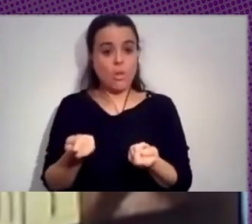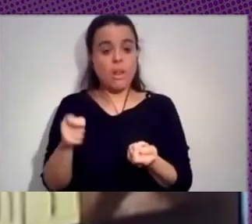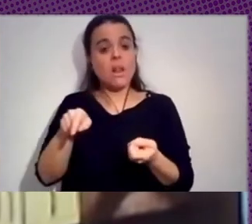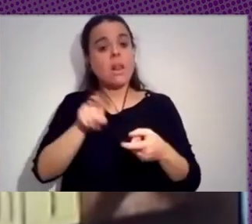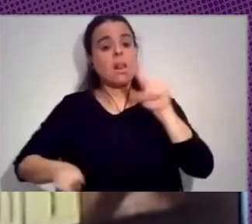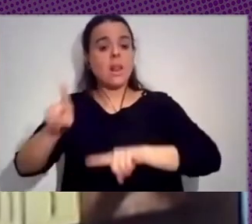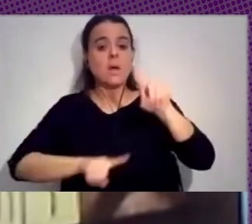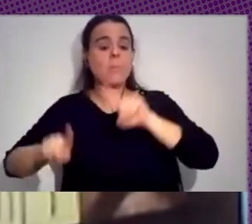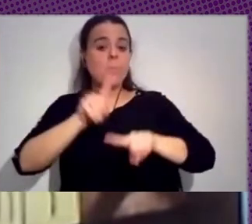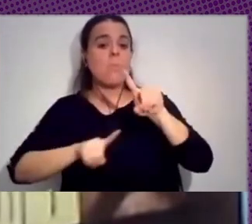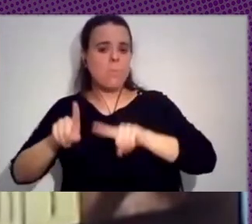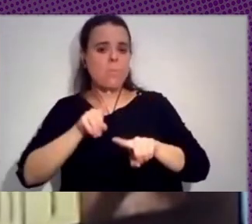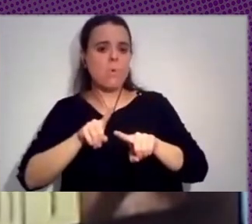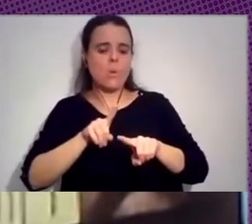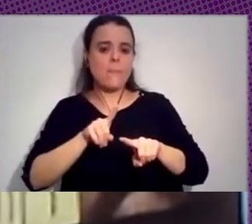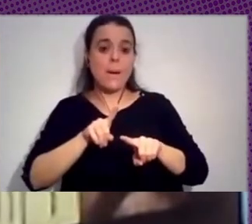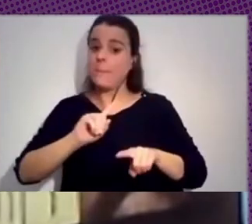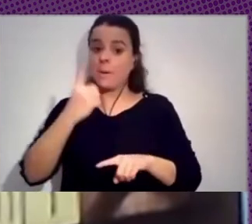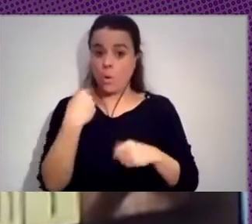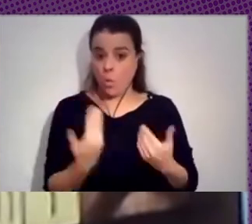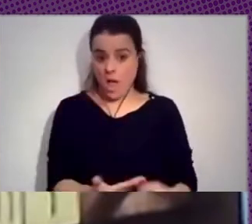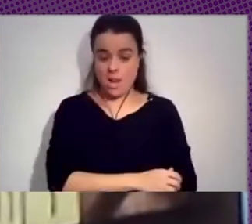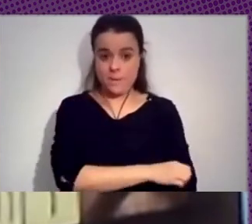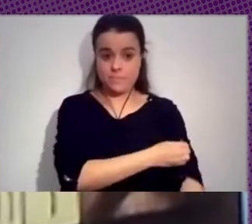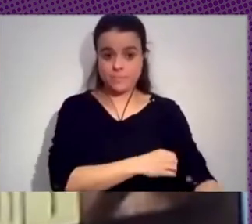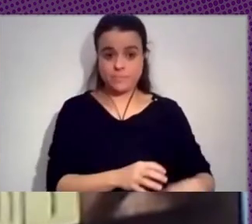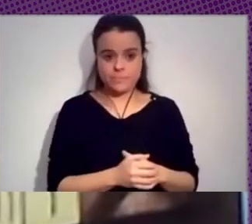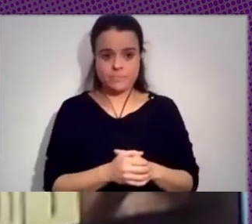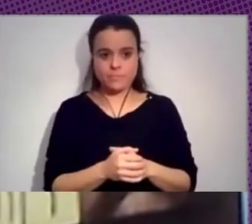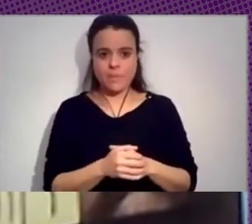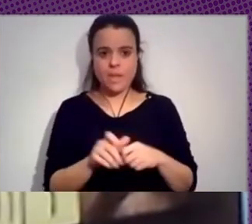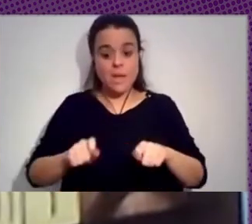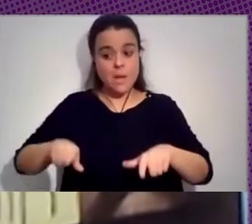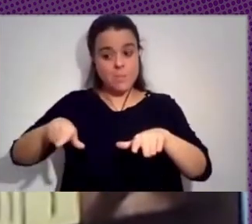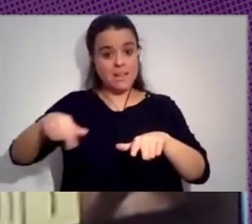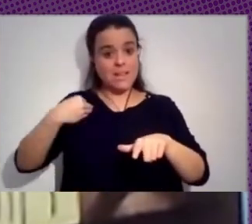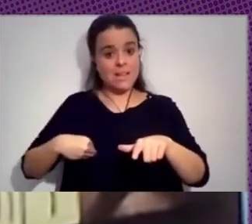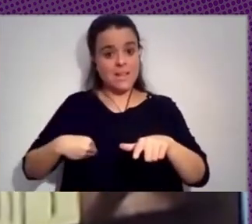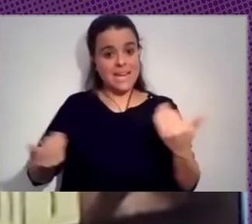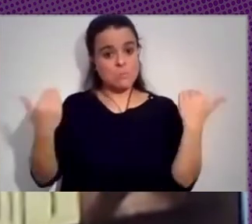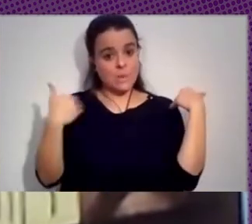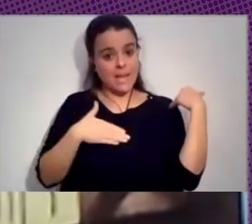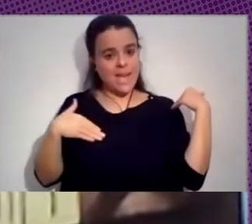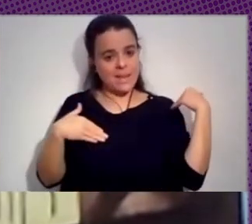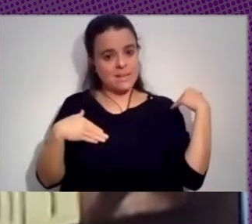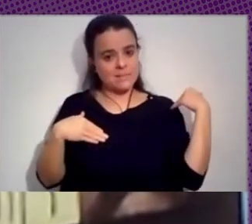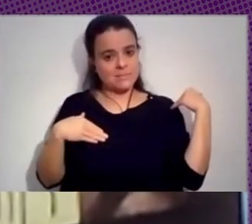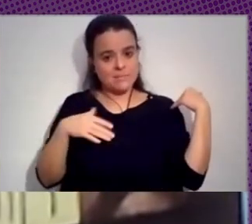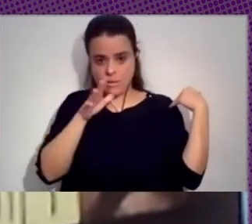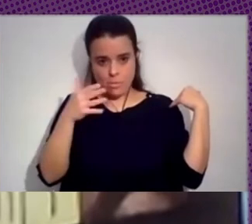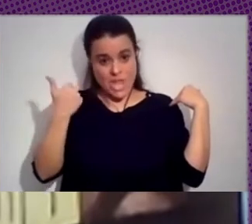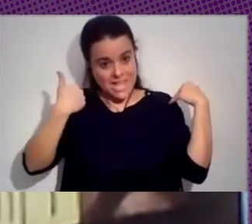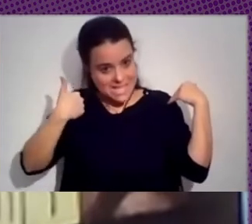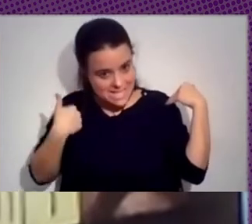nodal. Y es que, en primer lugar, son las propias plataformas las que quieren tener esta responsabilidad porque ya lo pueden hacer y ya